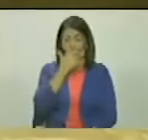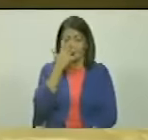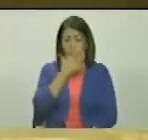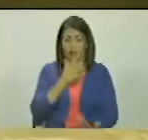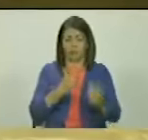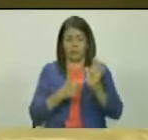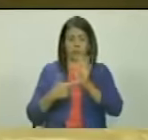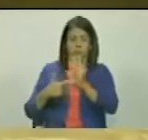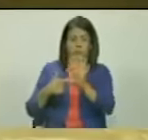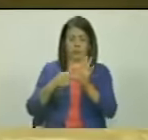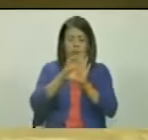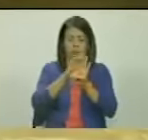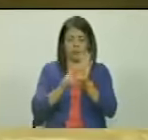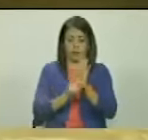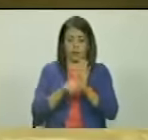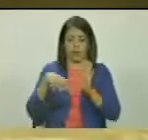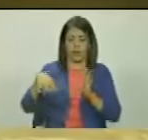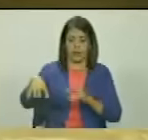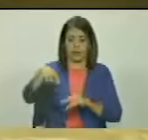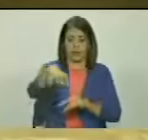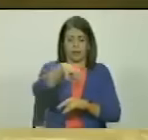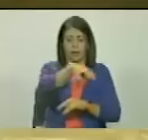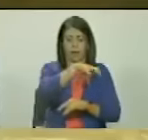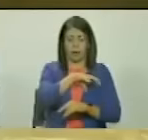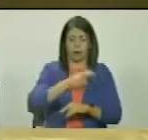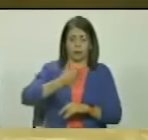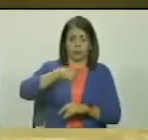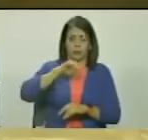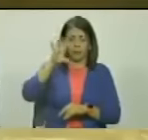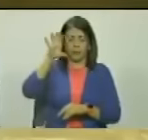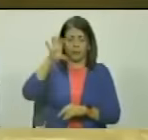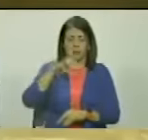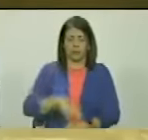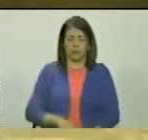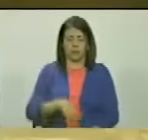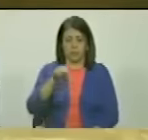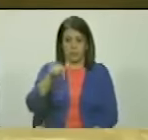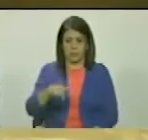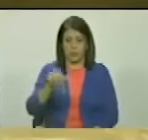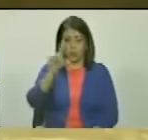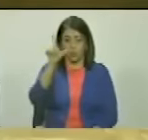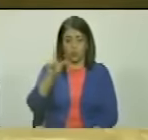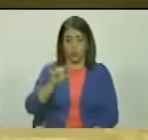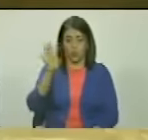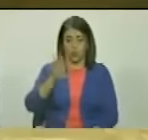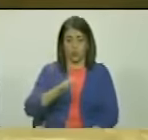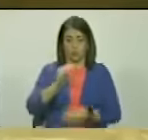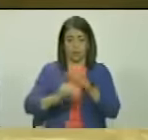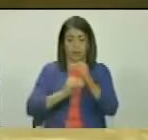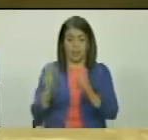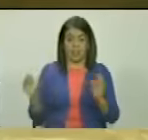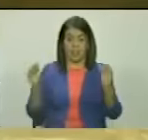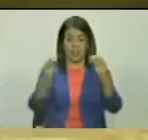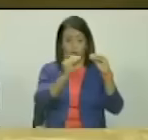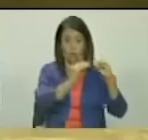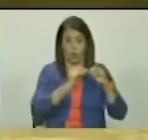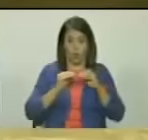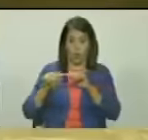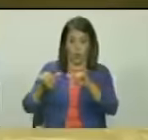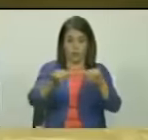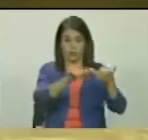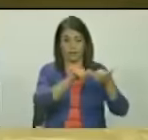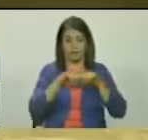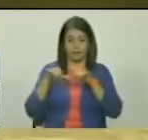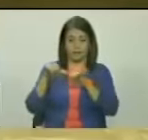están referidas a la constitución de los estados de nuestro país y este estado guayana sequiba será exactamente igual al estado